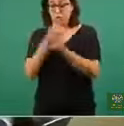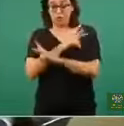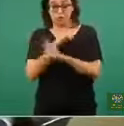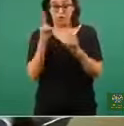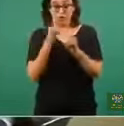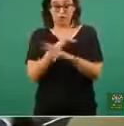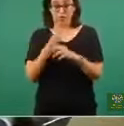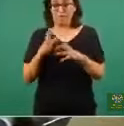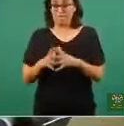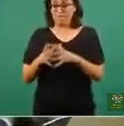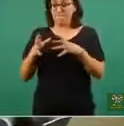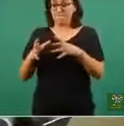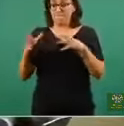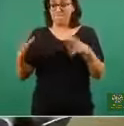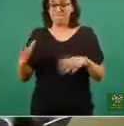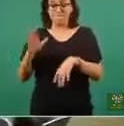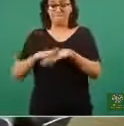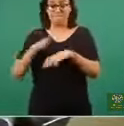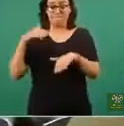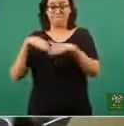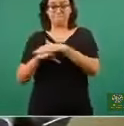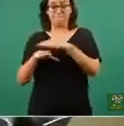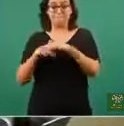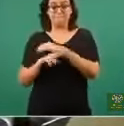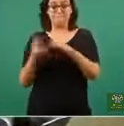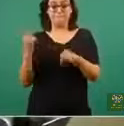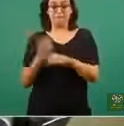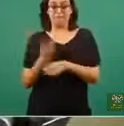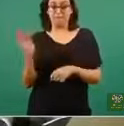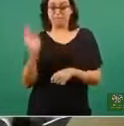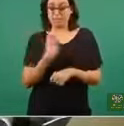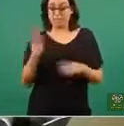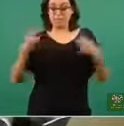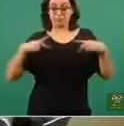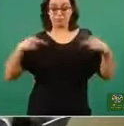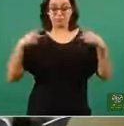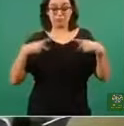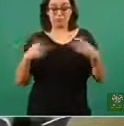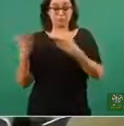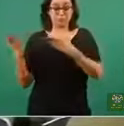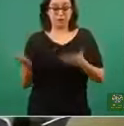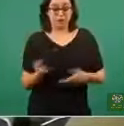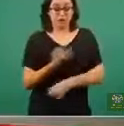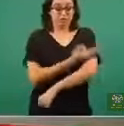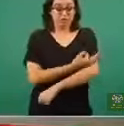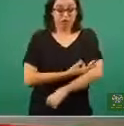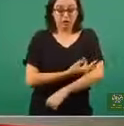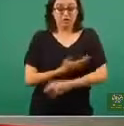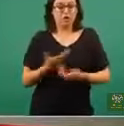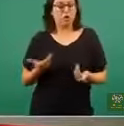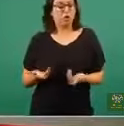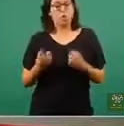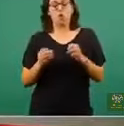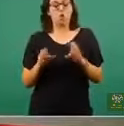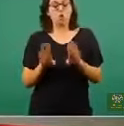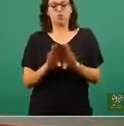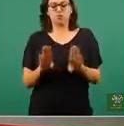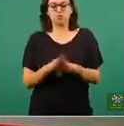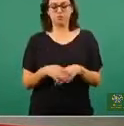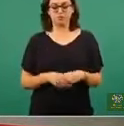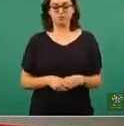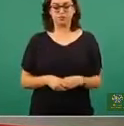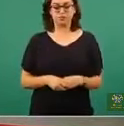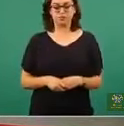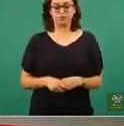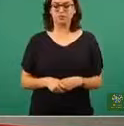tarde a la atención de la enfermedad o no tiene relación? En este momento no, porque como hemos